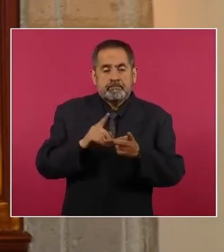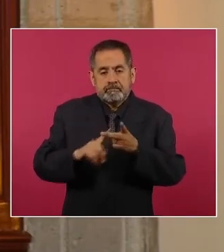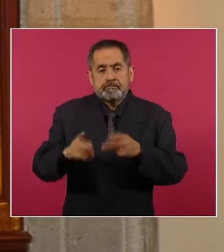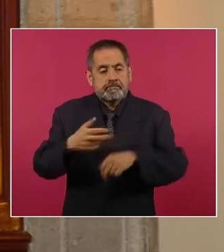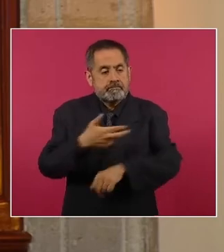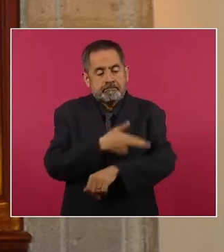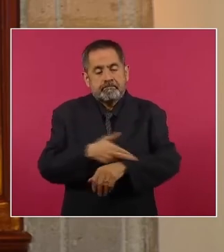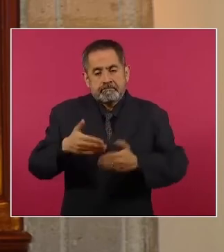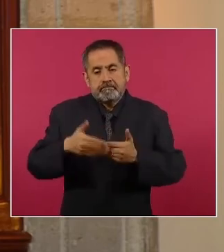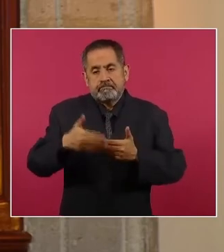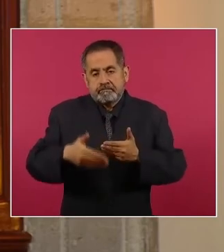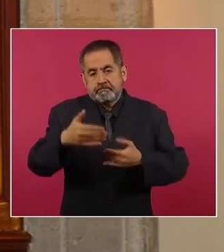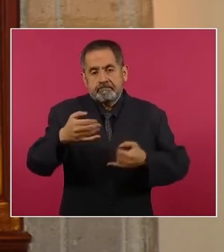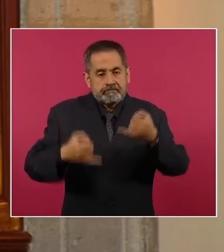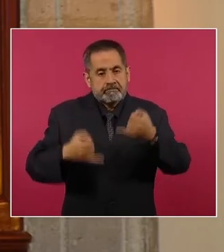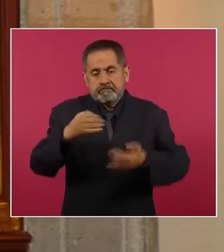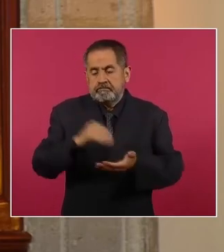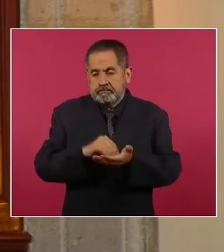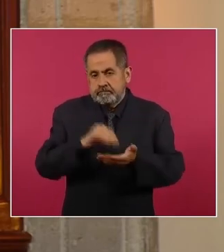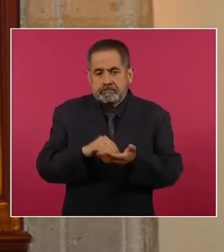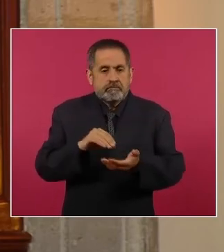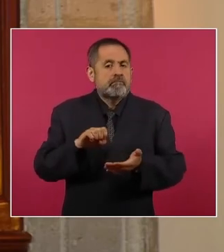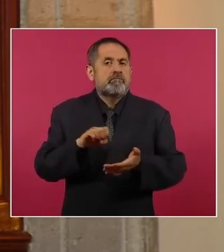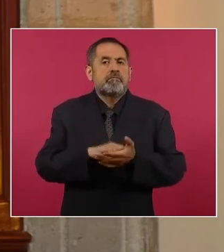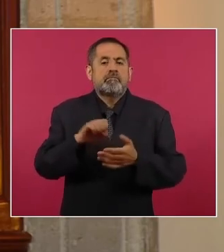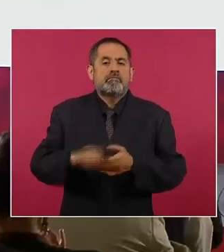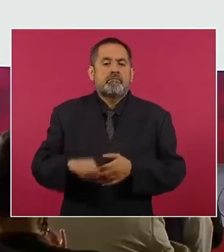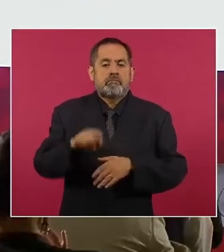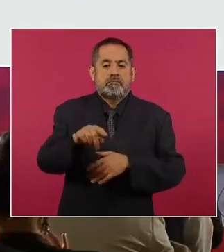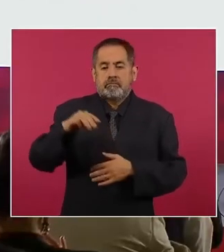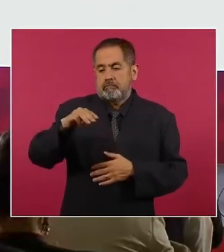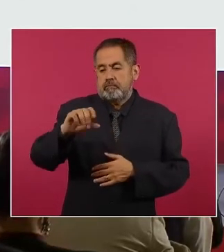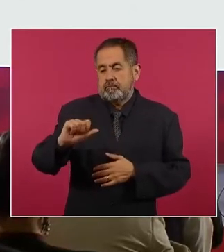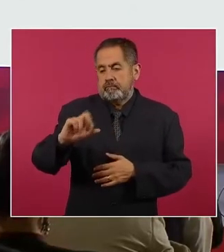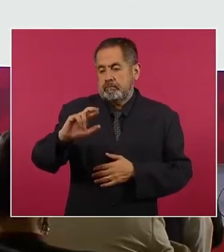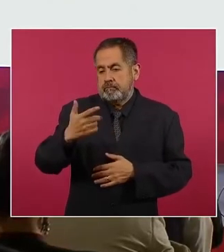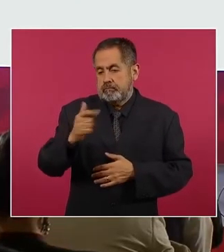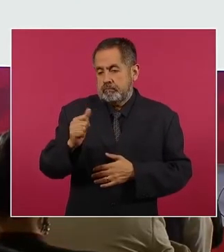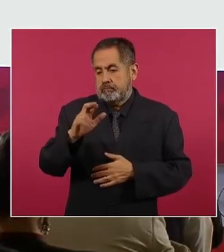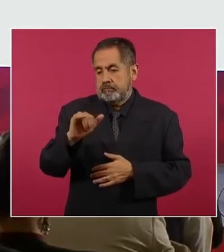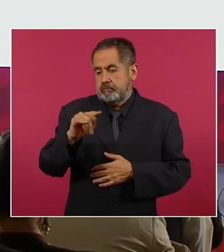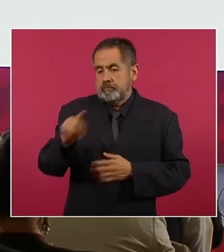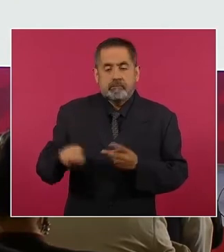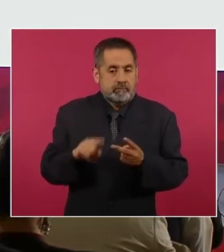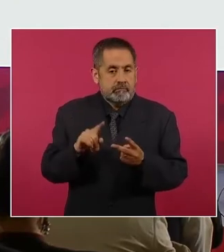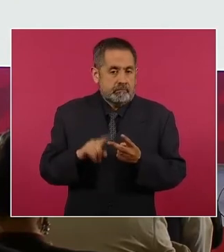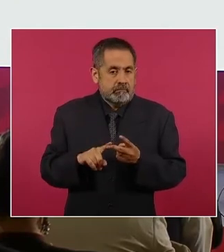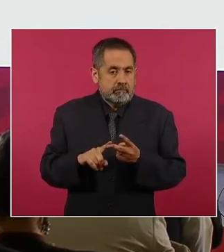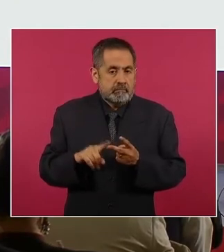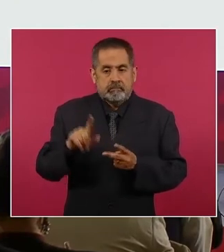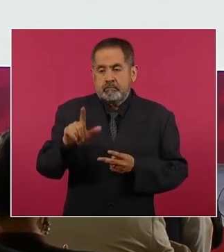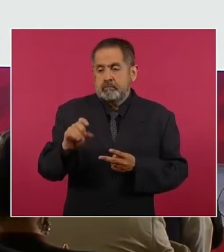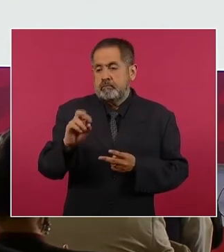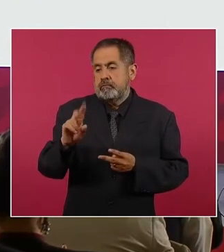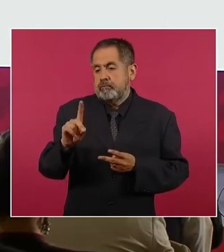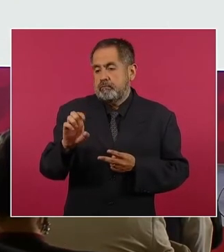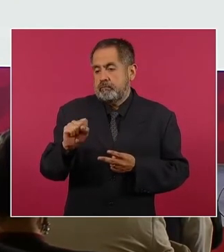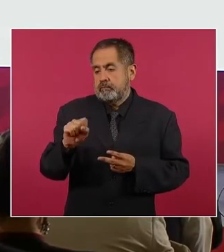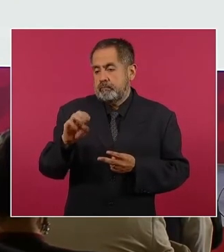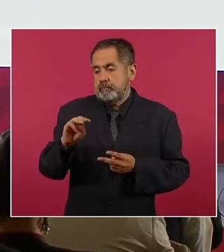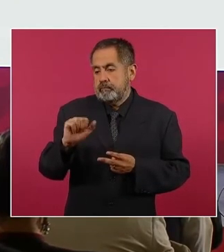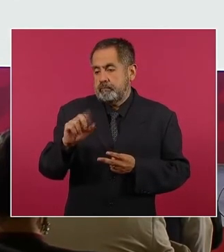por ejemplo, en los casos de Margarito Martínez, de Lourdes Maldonado,